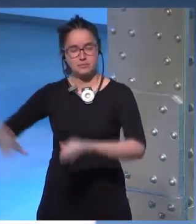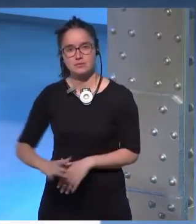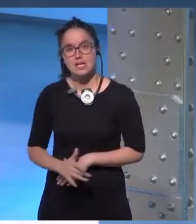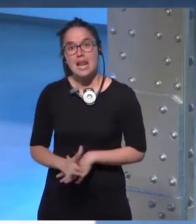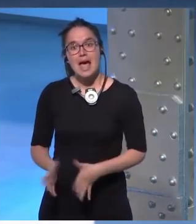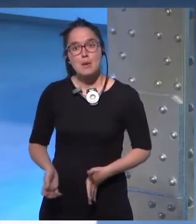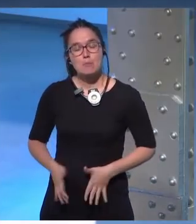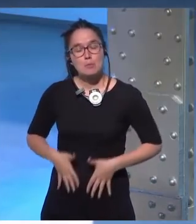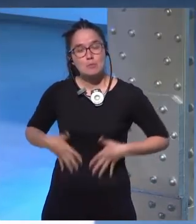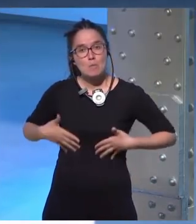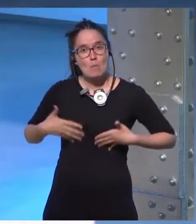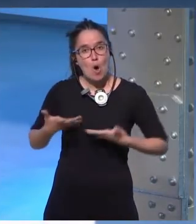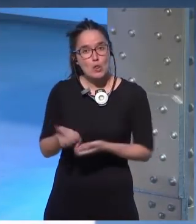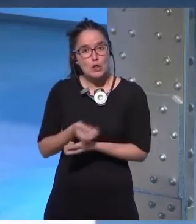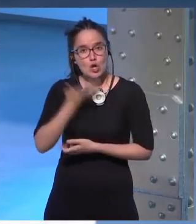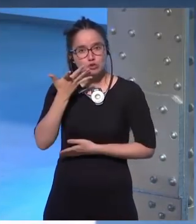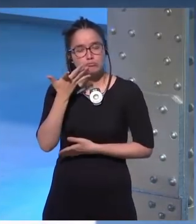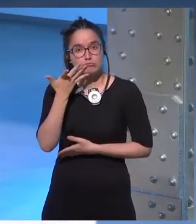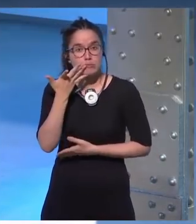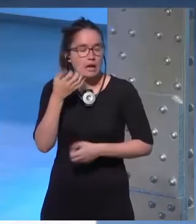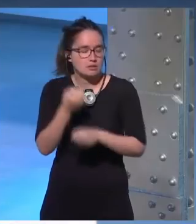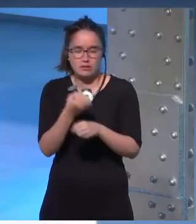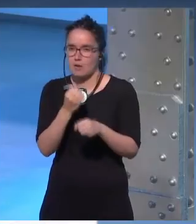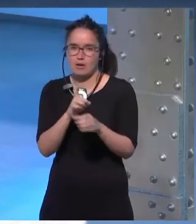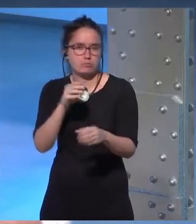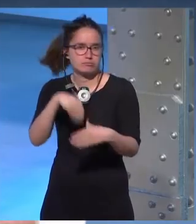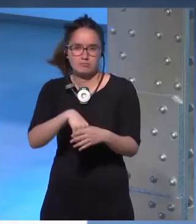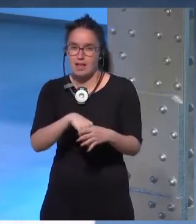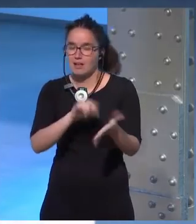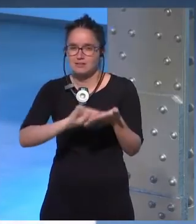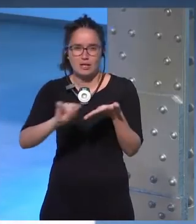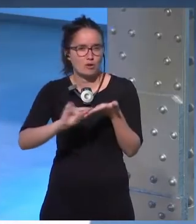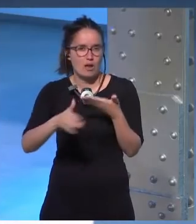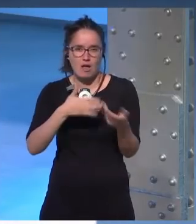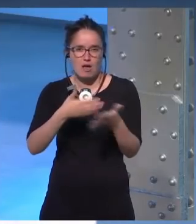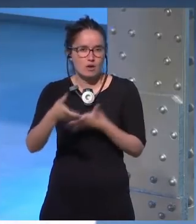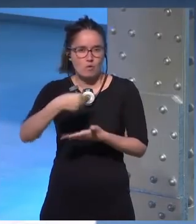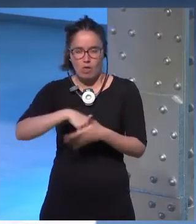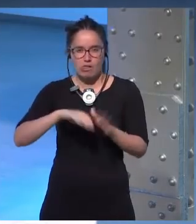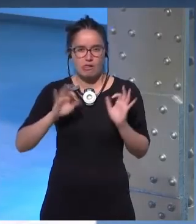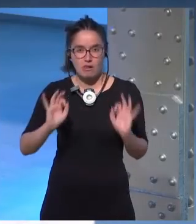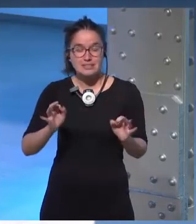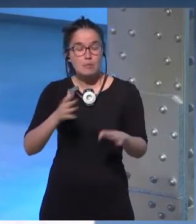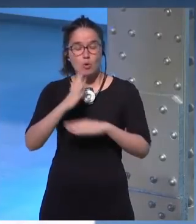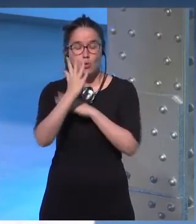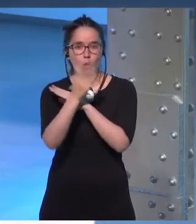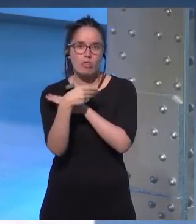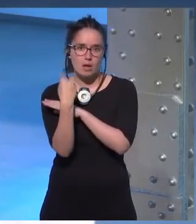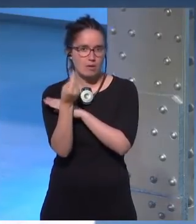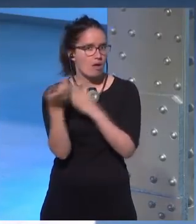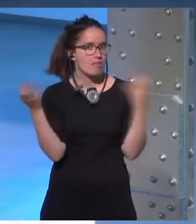la emoción forma parte del trabajo de una escritora tengo que cuidarme